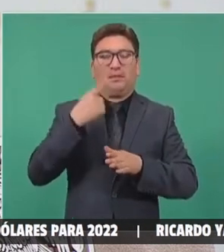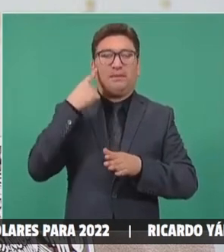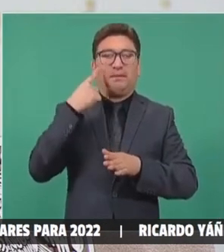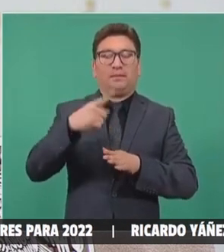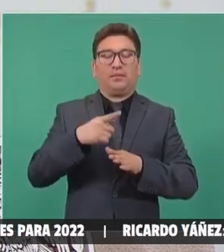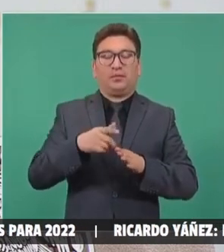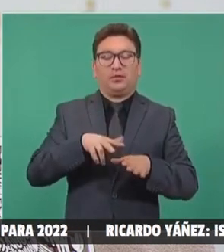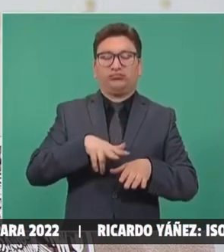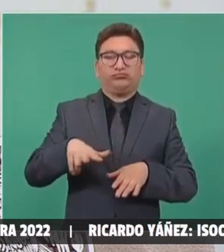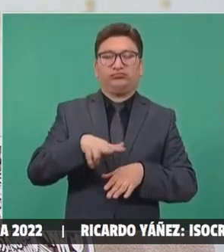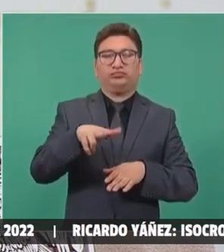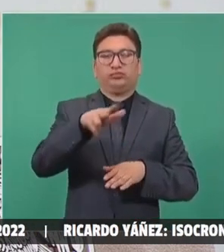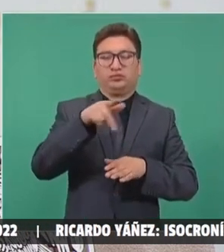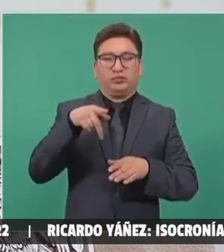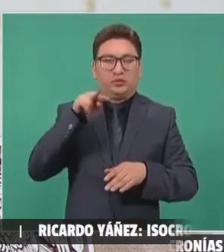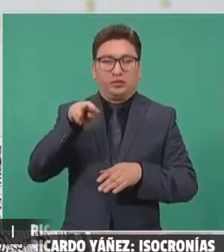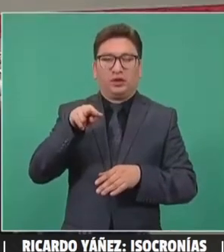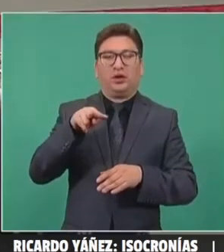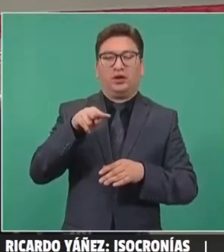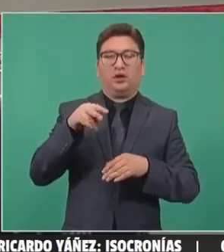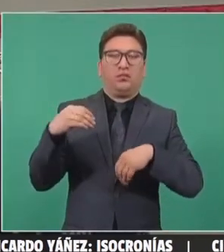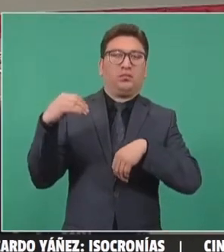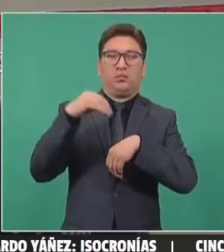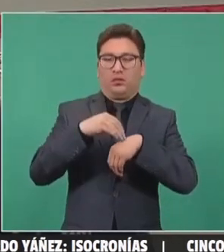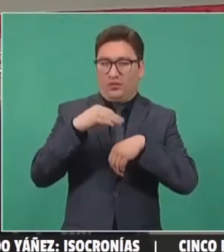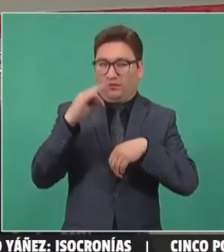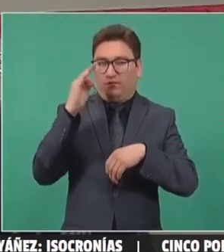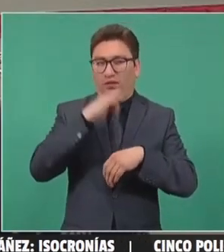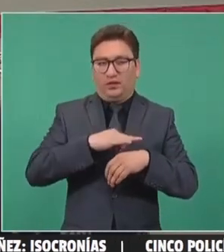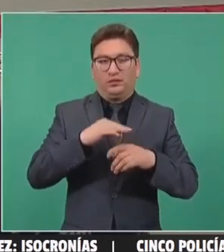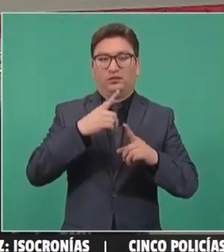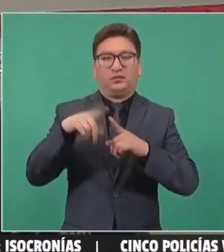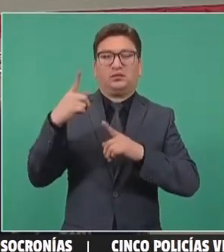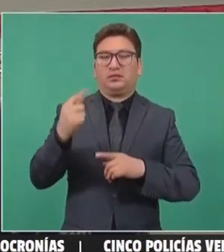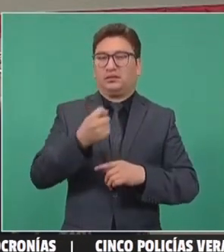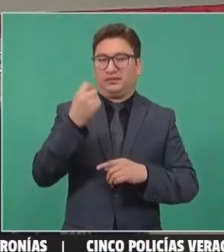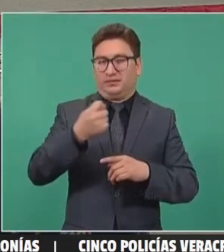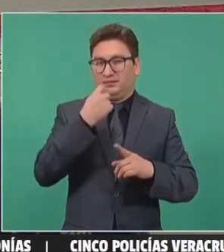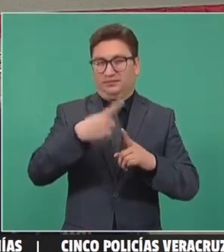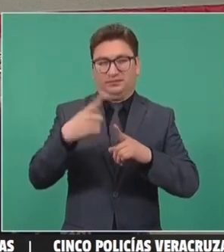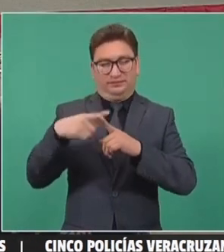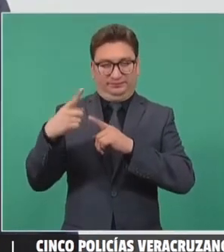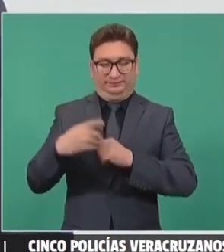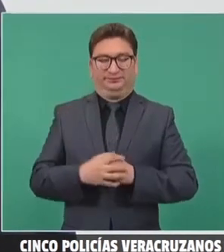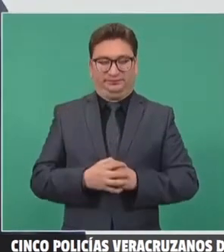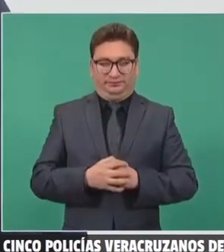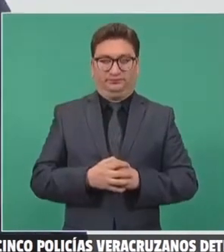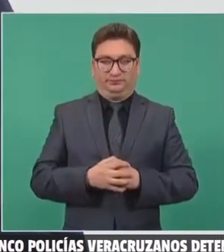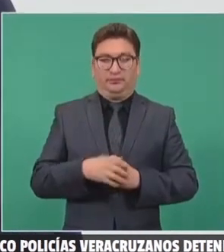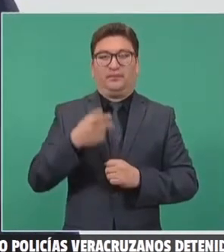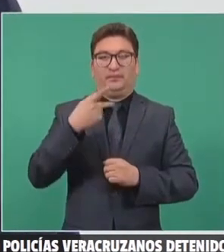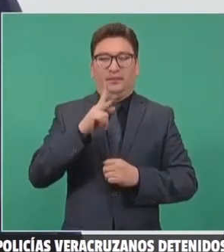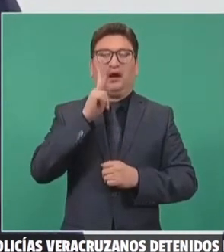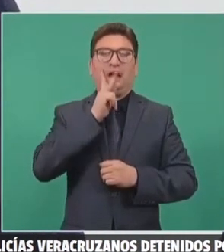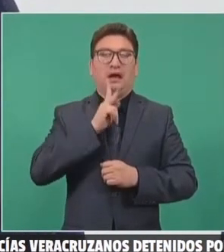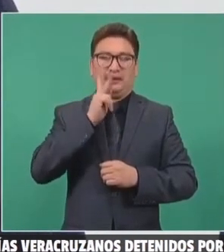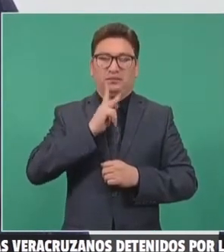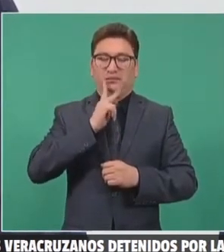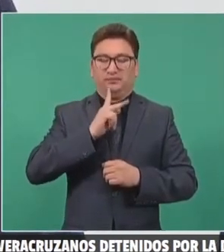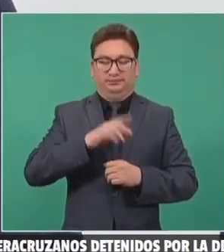Santa Lucía habría sido un montaje de estudio con alta tecnología. Pero vamos a ver el recuento.